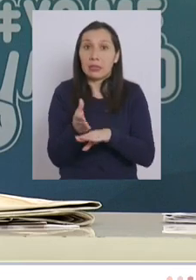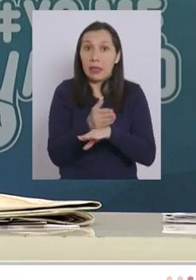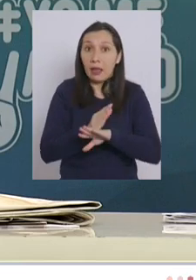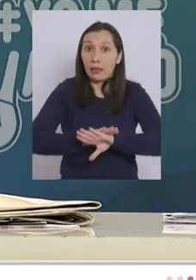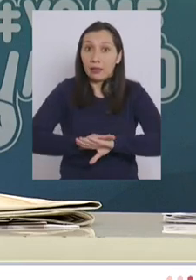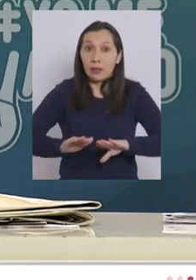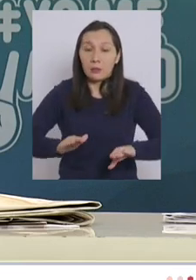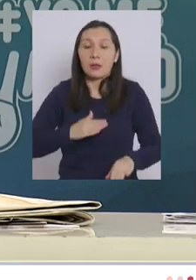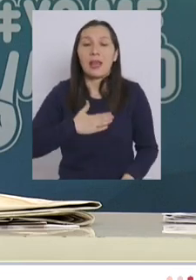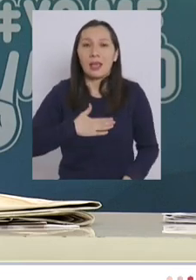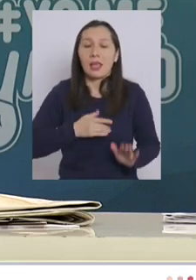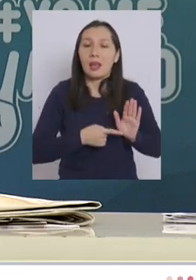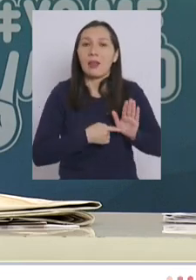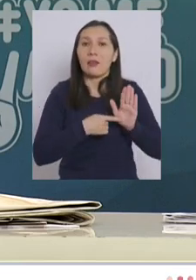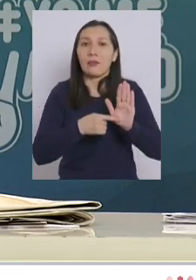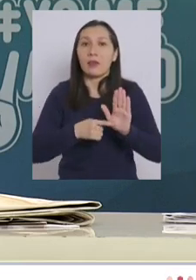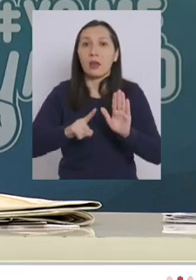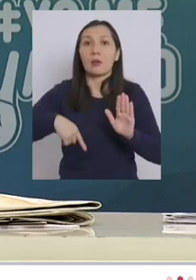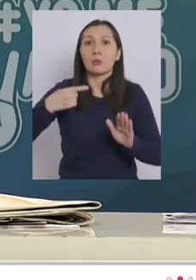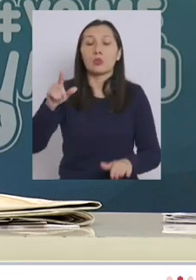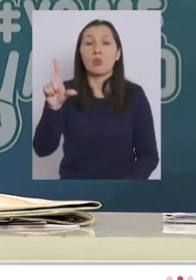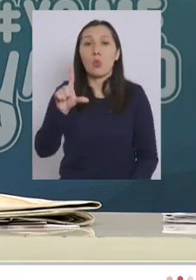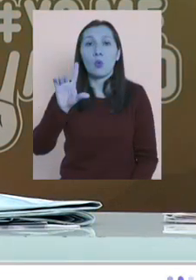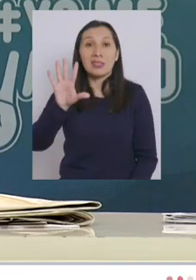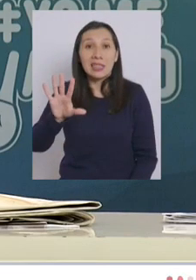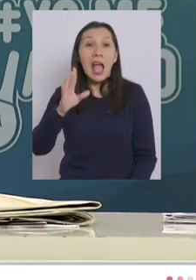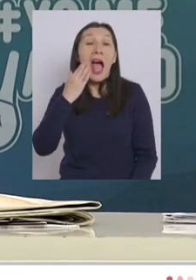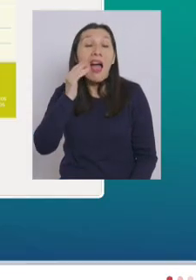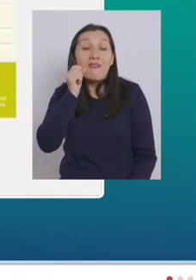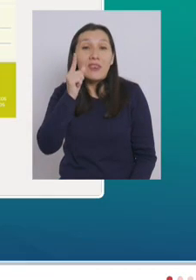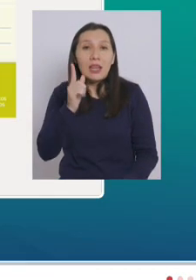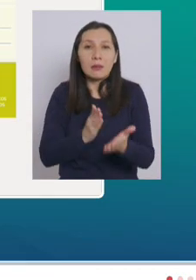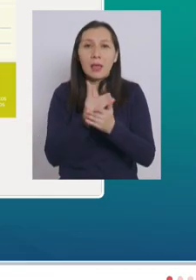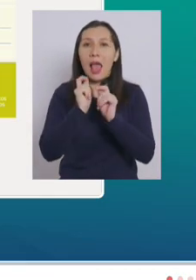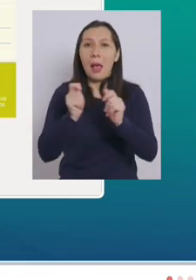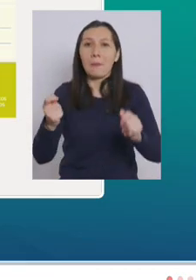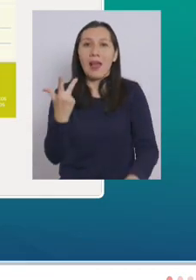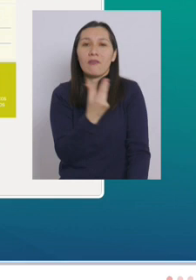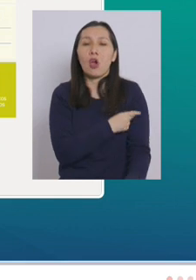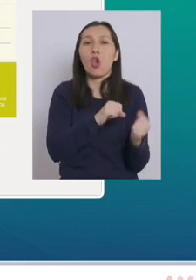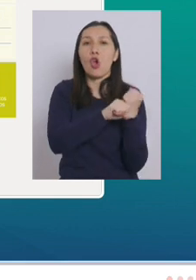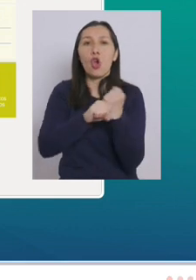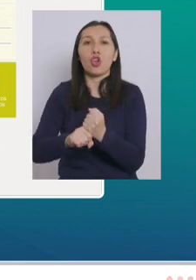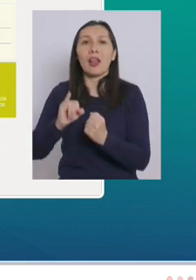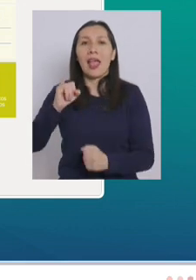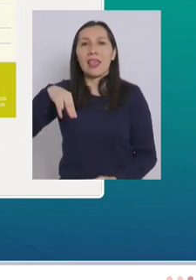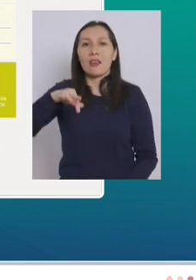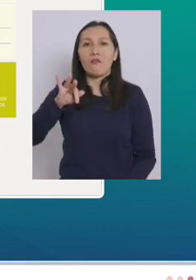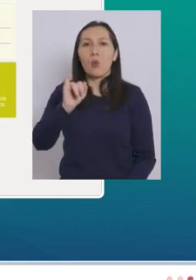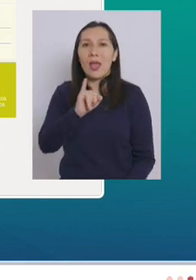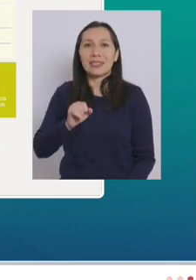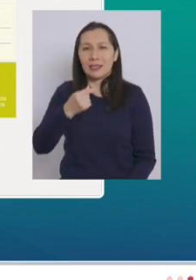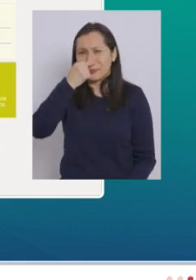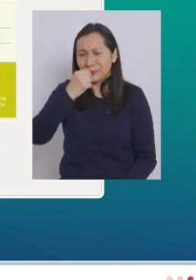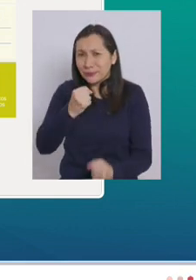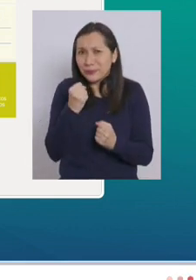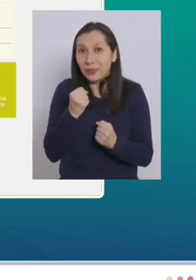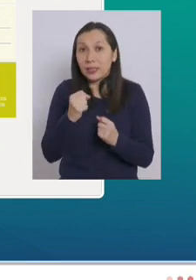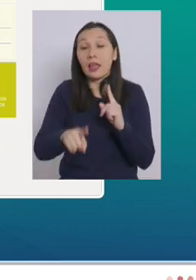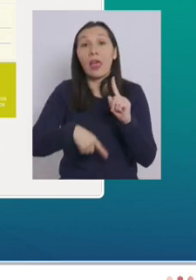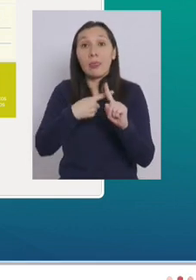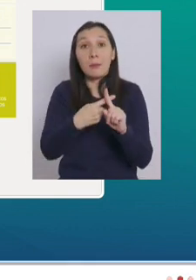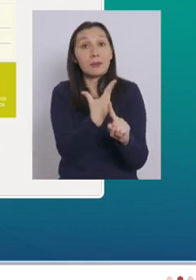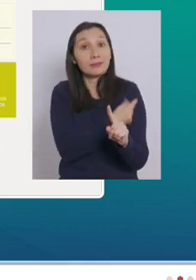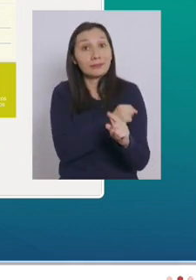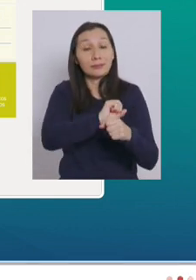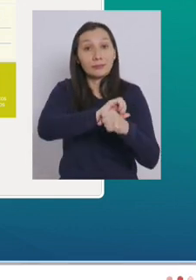terminar quisiera dar a conocer que el lunes 5 de abril se inicia la campaña de vacunación contra la influenza además de la campaña de